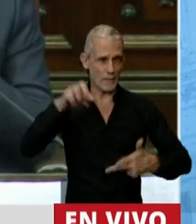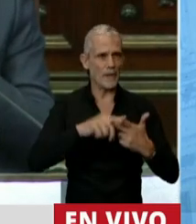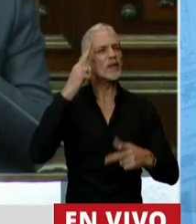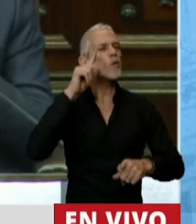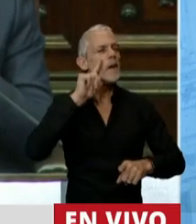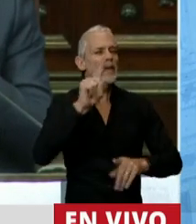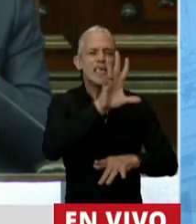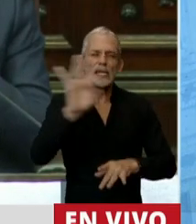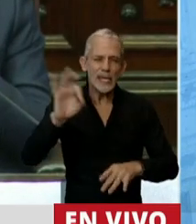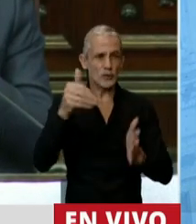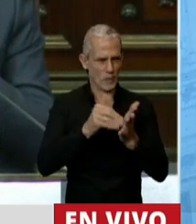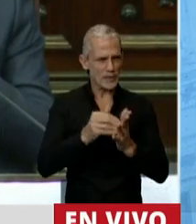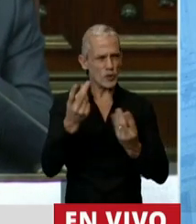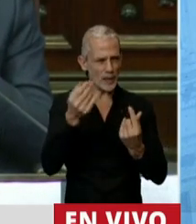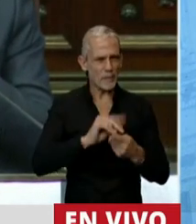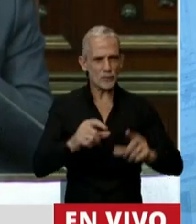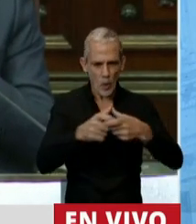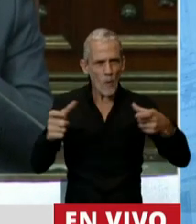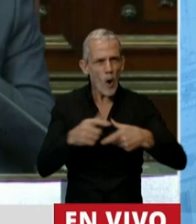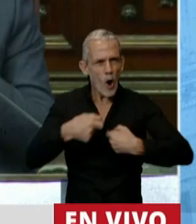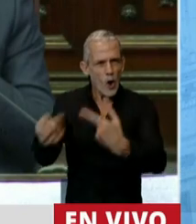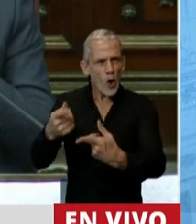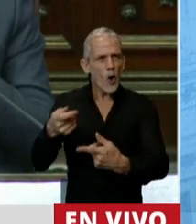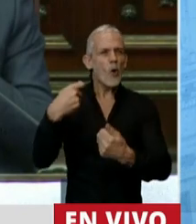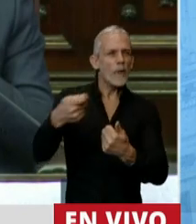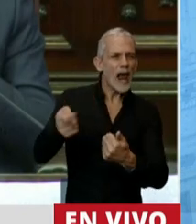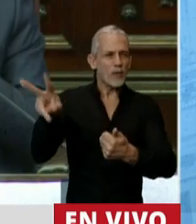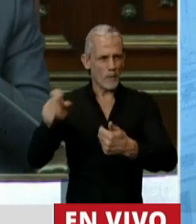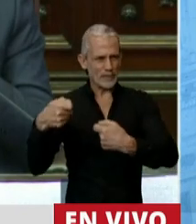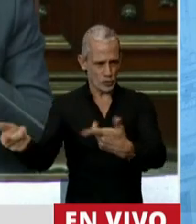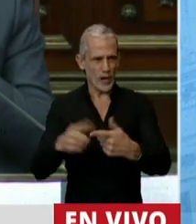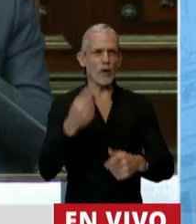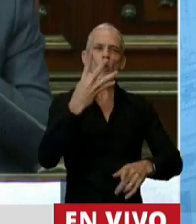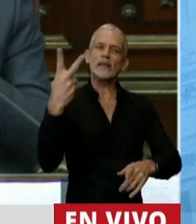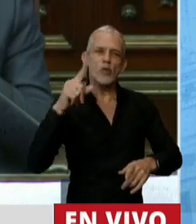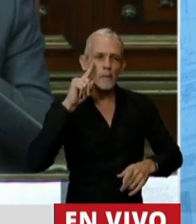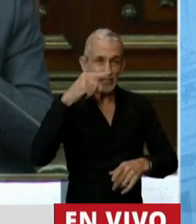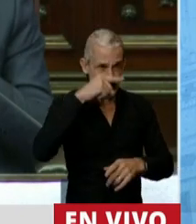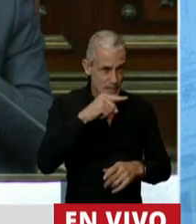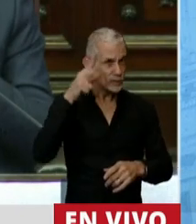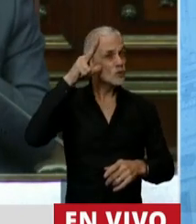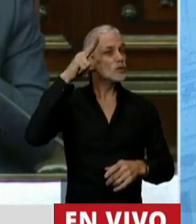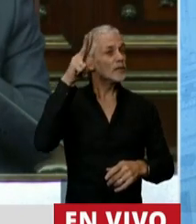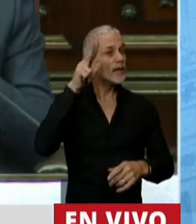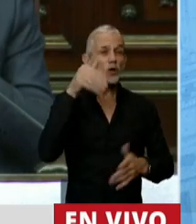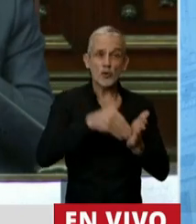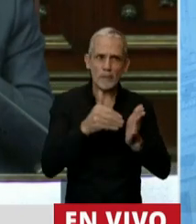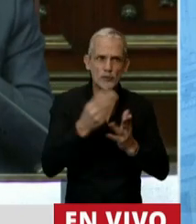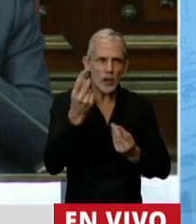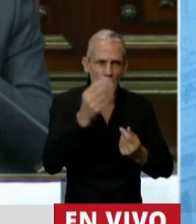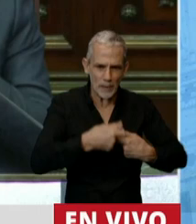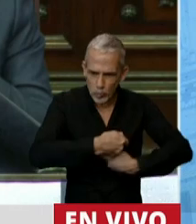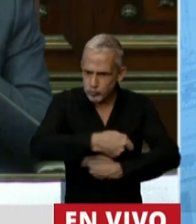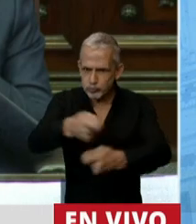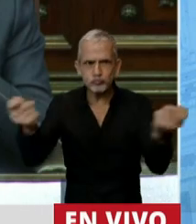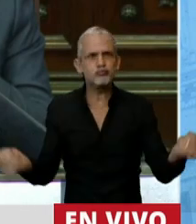.500 millones de pesos en los bonos a los jubilados y a los pensionados. 42.788 millones de pesos